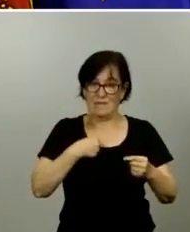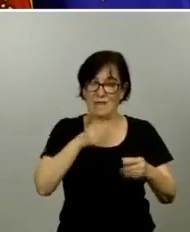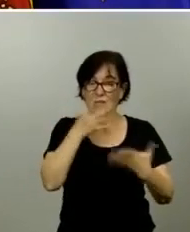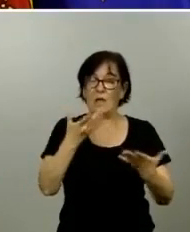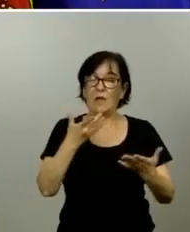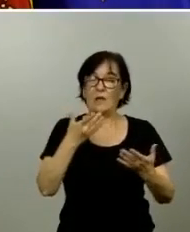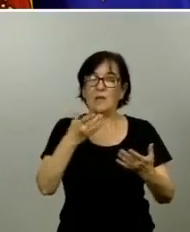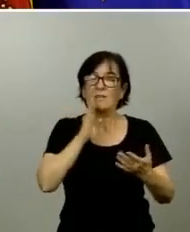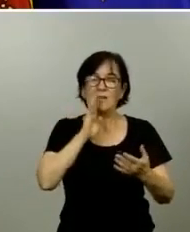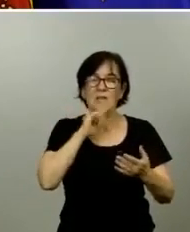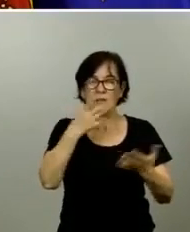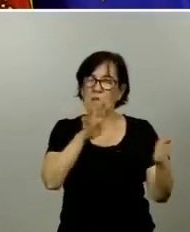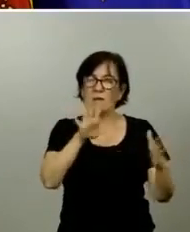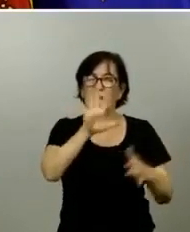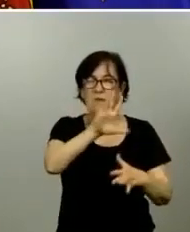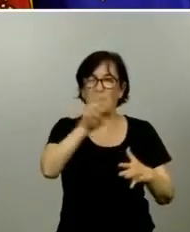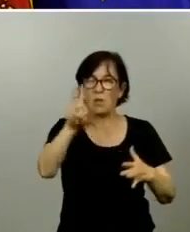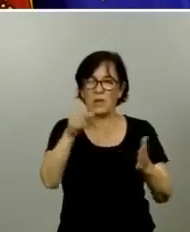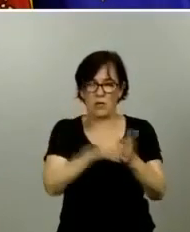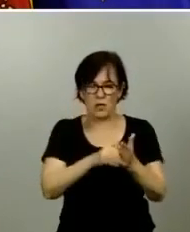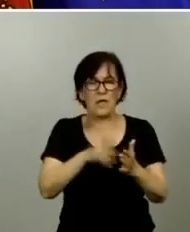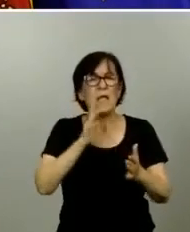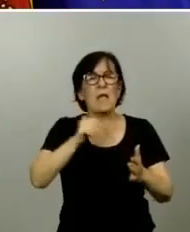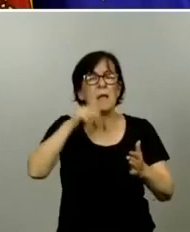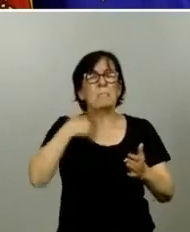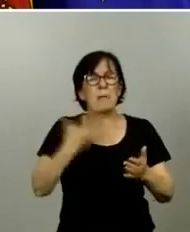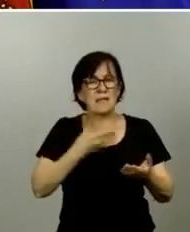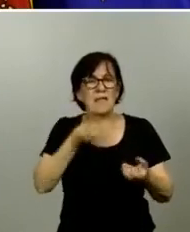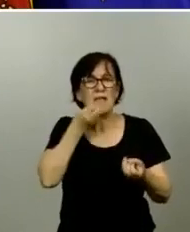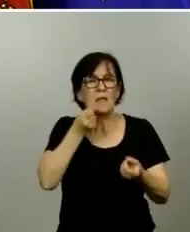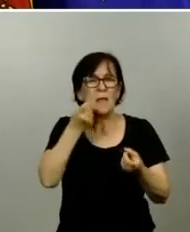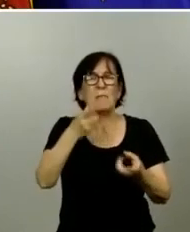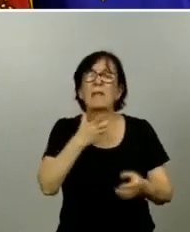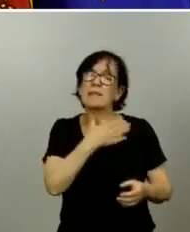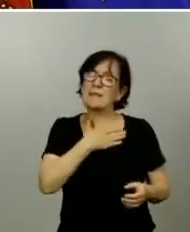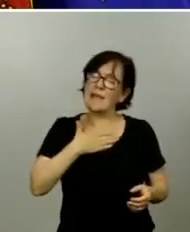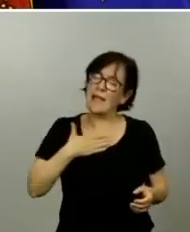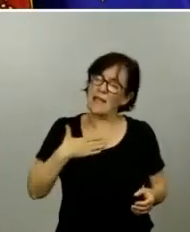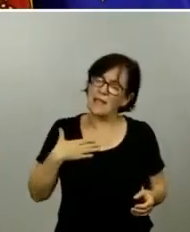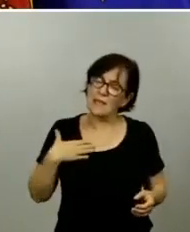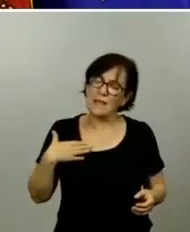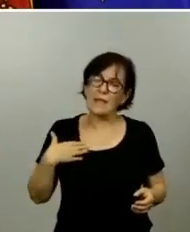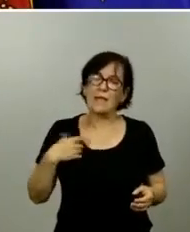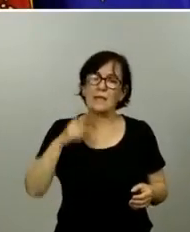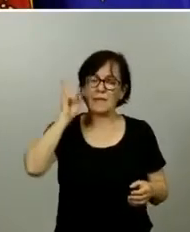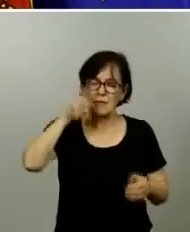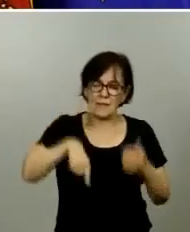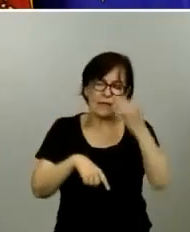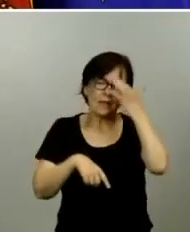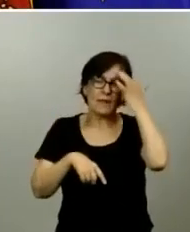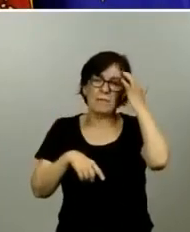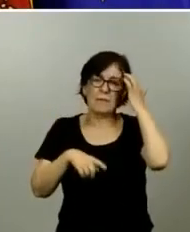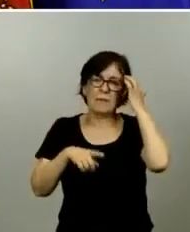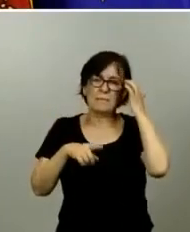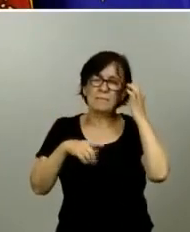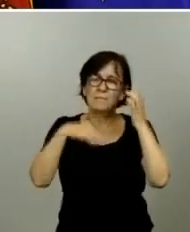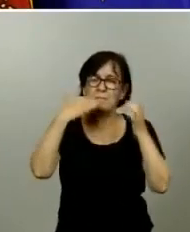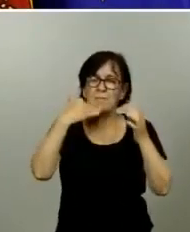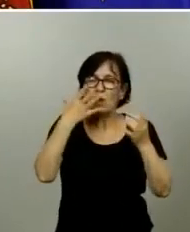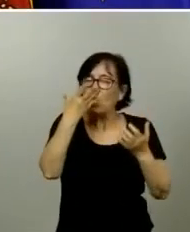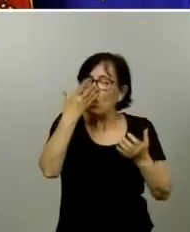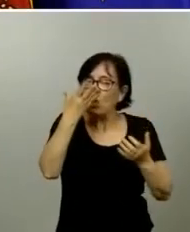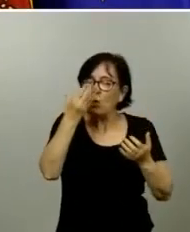en torno a los 52.000 mañana daremos los datos pero sí que querría hacer aquí un inciso muchos de los